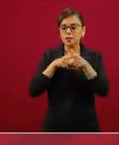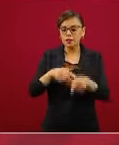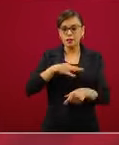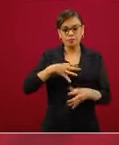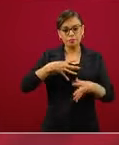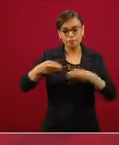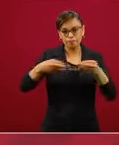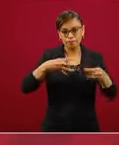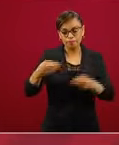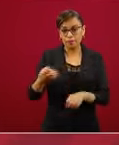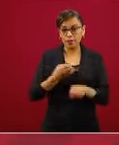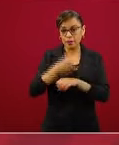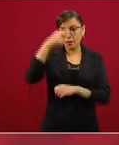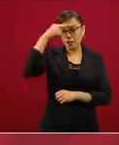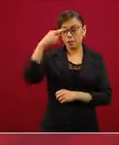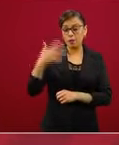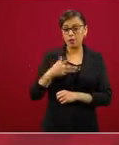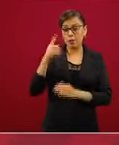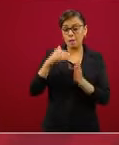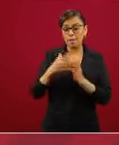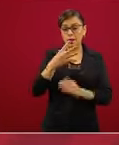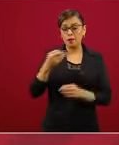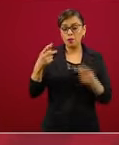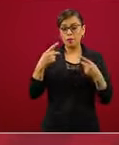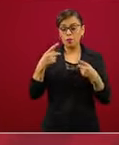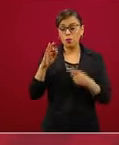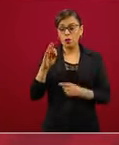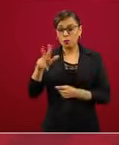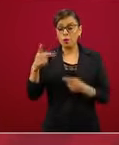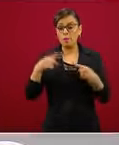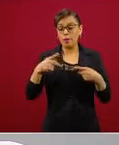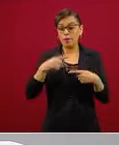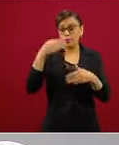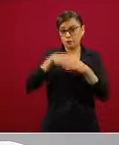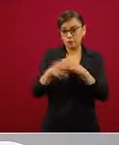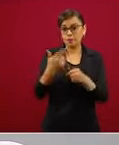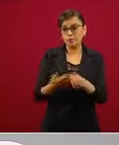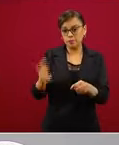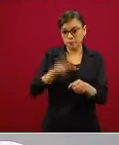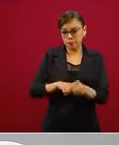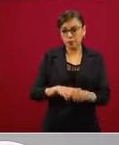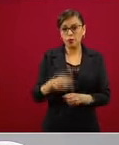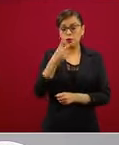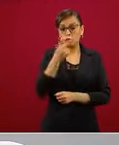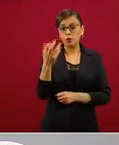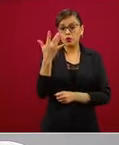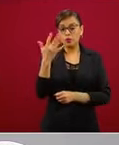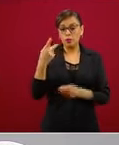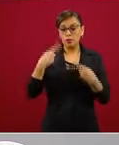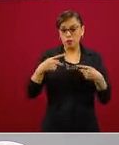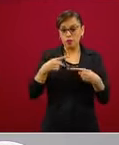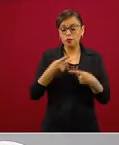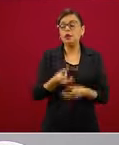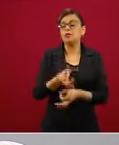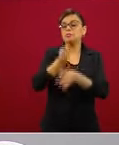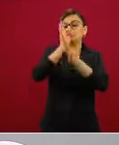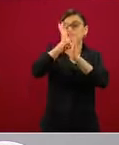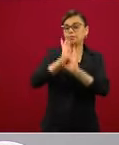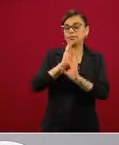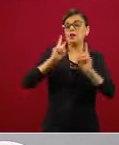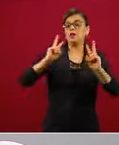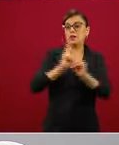México tenemos mil 548 hospitalizados en este momento, 250 de ellos intubados, y